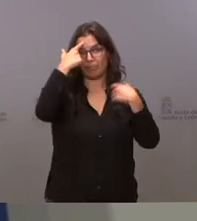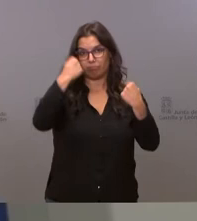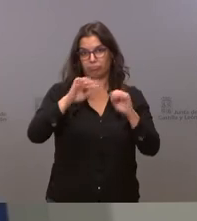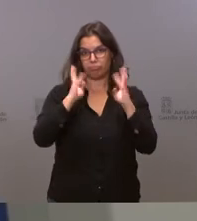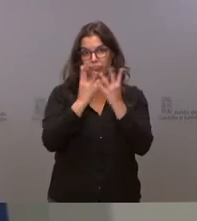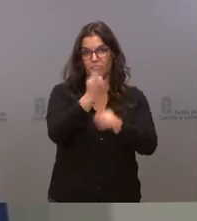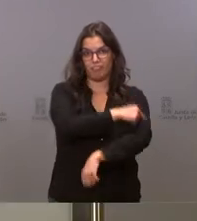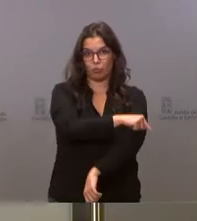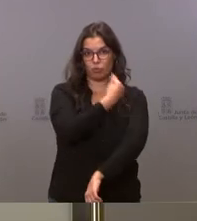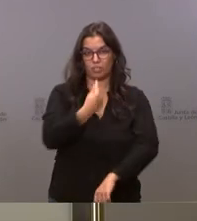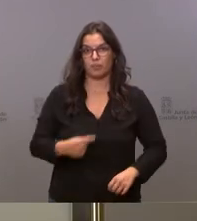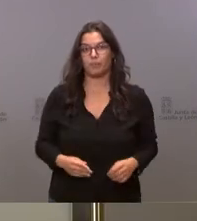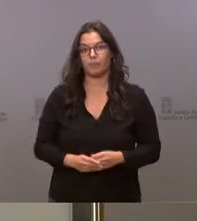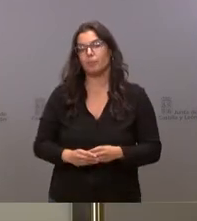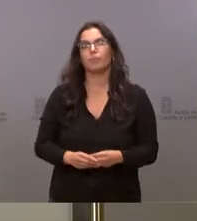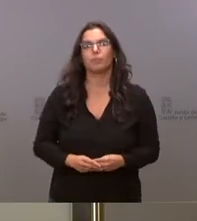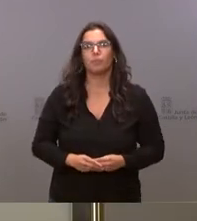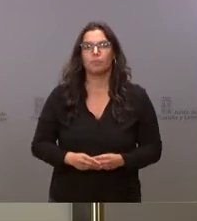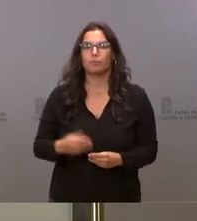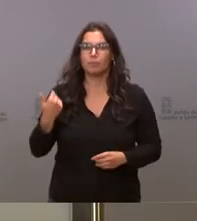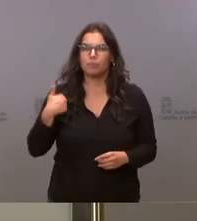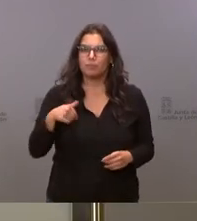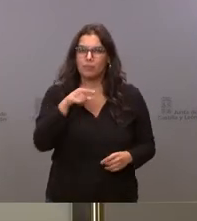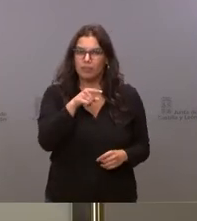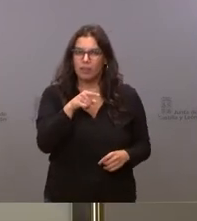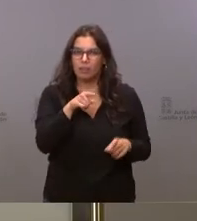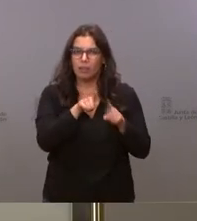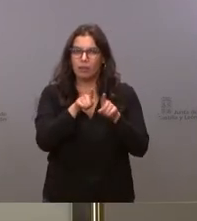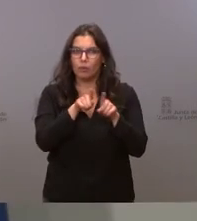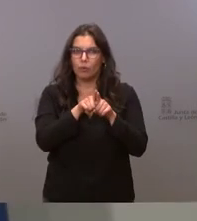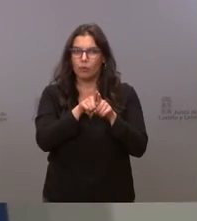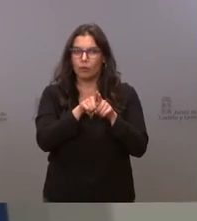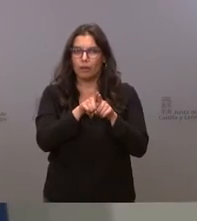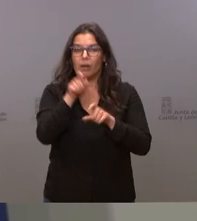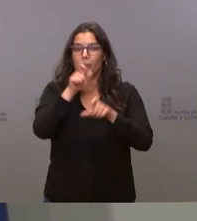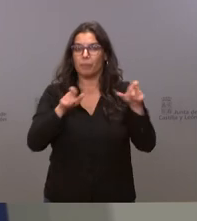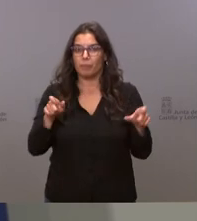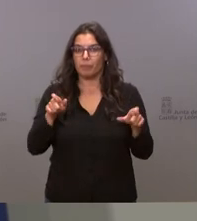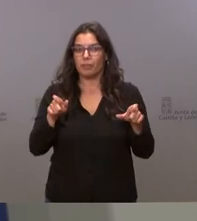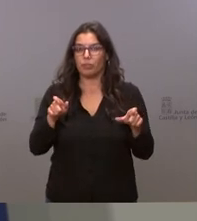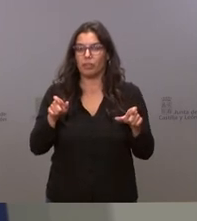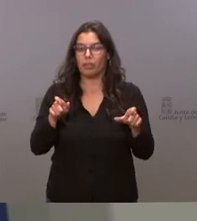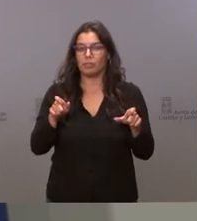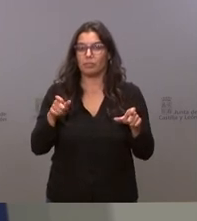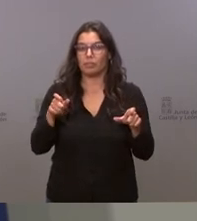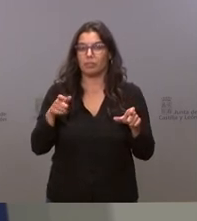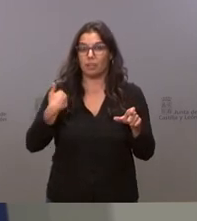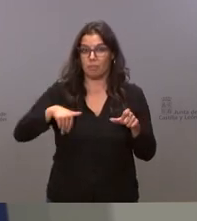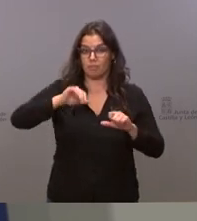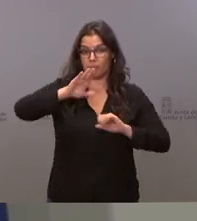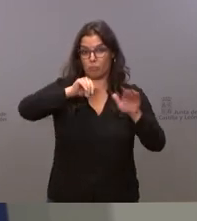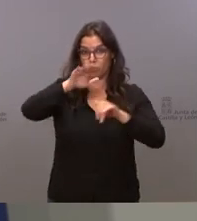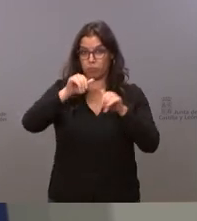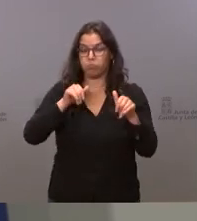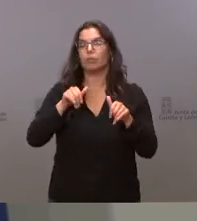ministerio ¿hay algún calentario ya para los inmunodeprimidos? si ya se están empezando a vacunar y están siendo avisados por